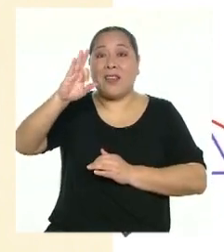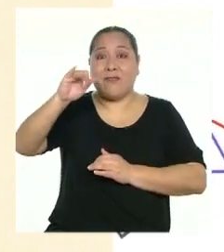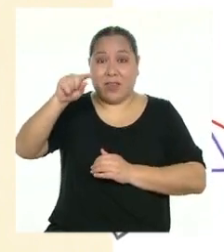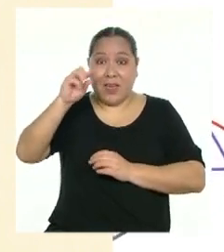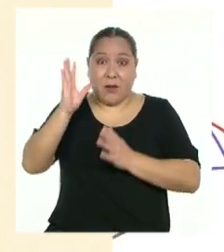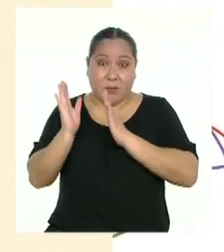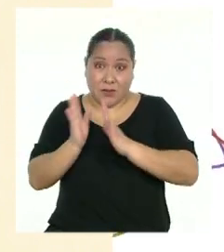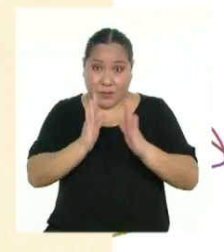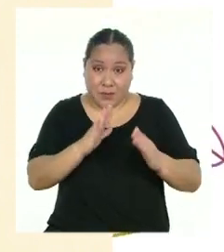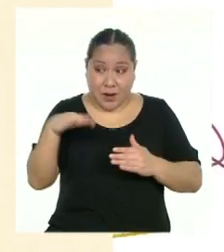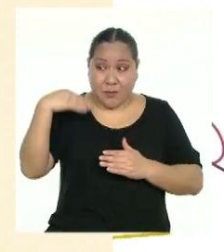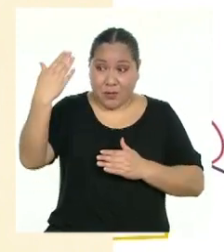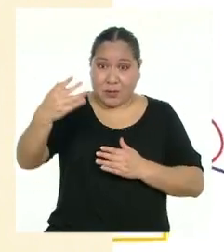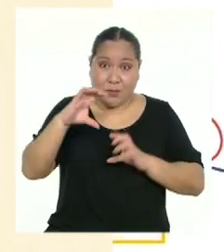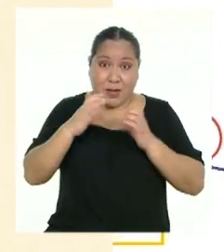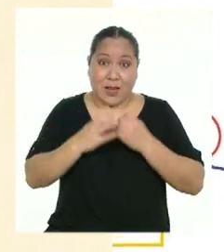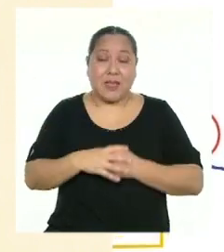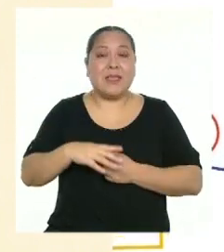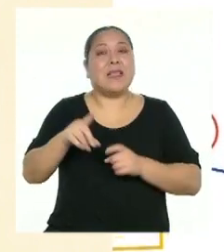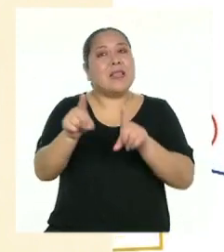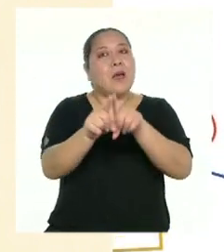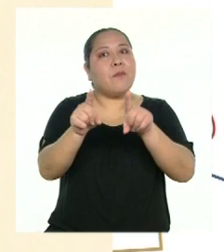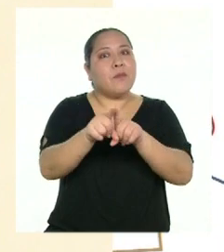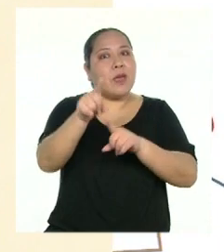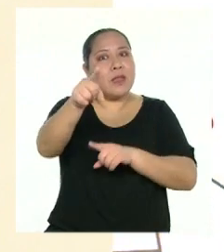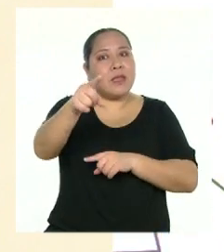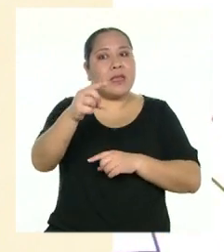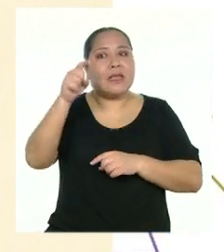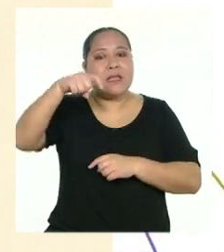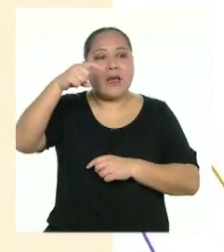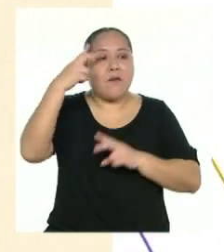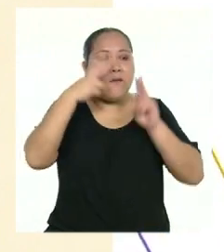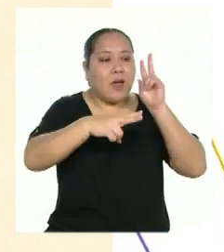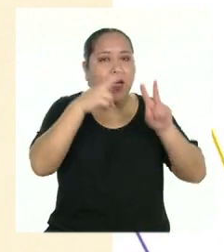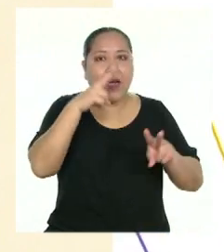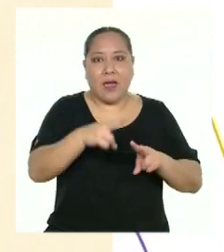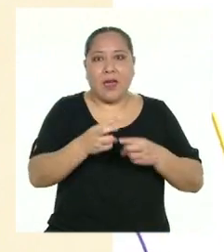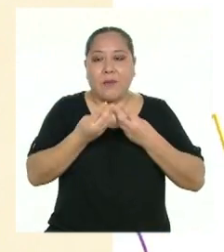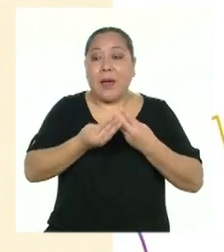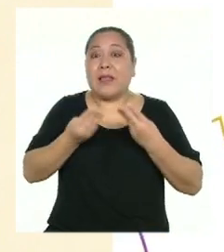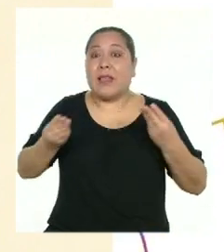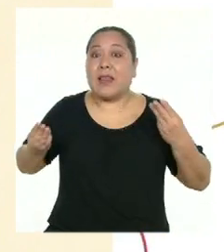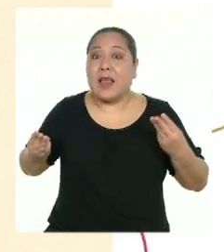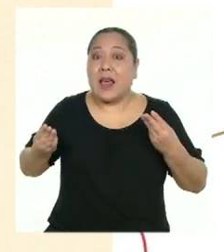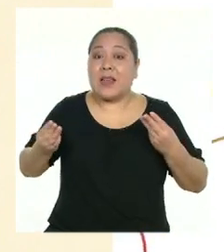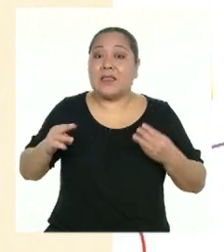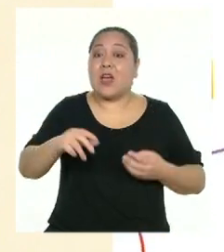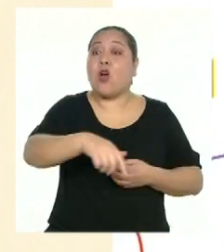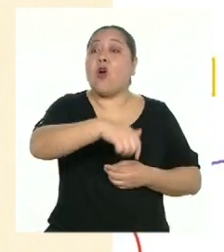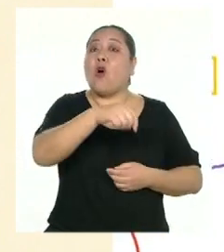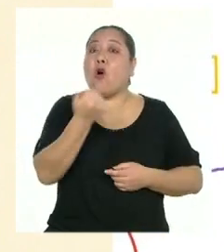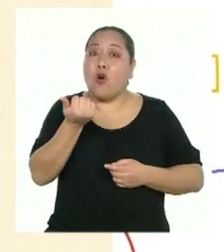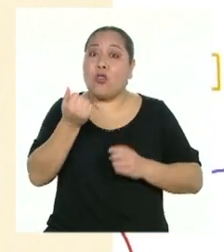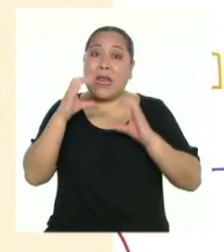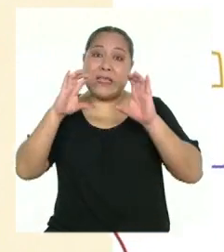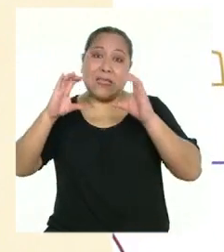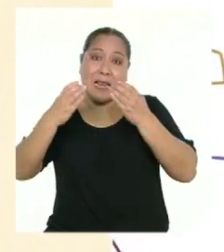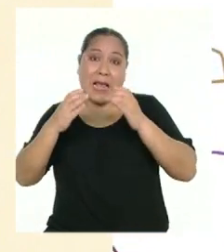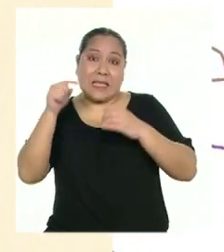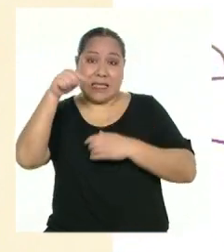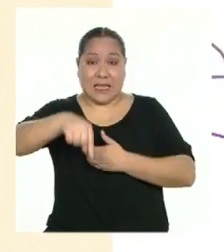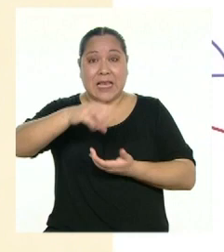clase. Y también debes tener en cuenta los materiales que trabajarán en las otras áreas de Aprendo en Casa.